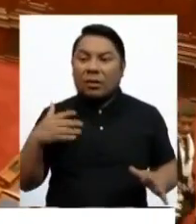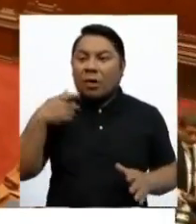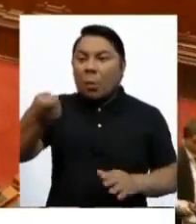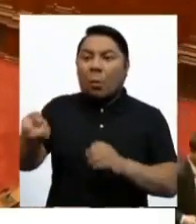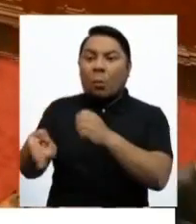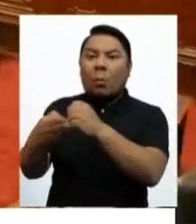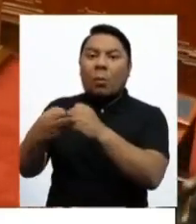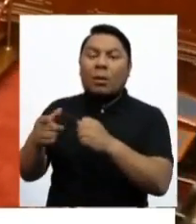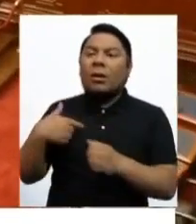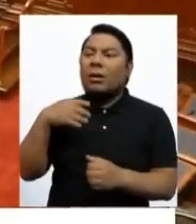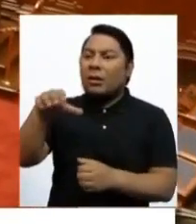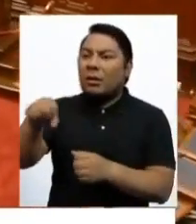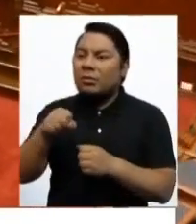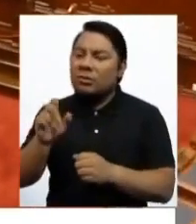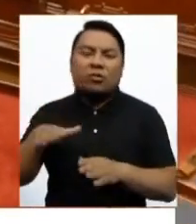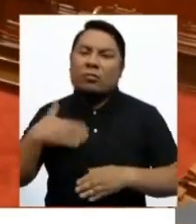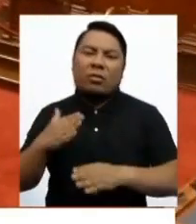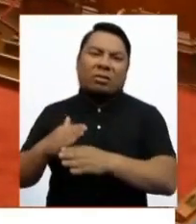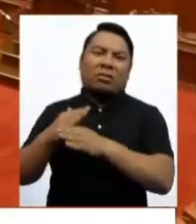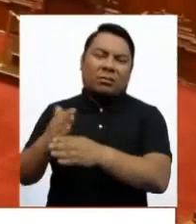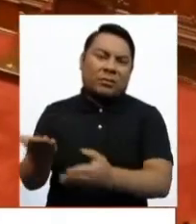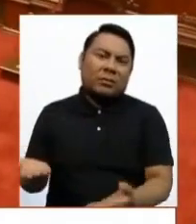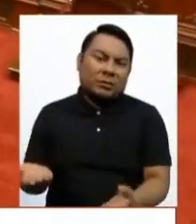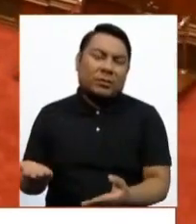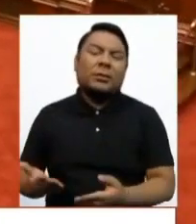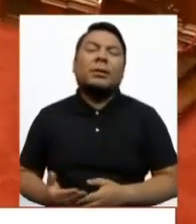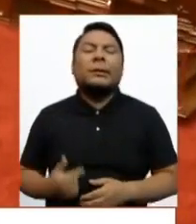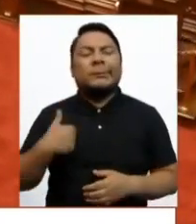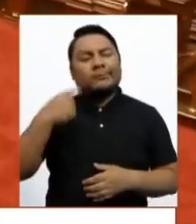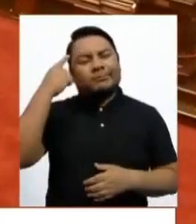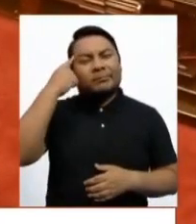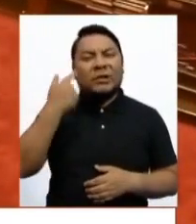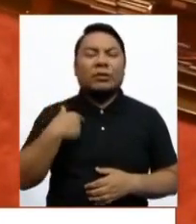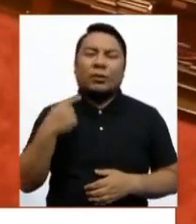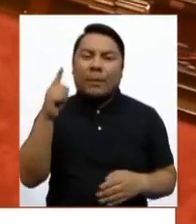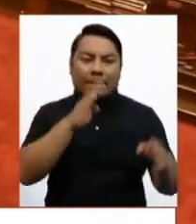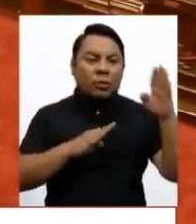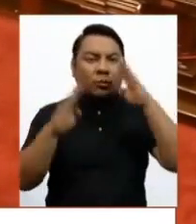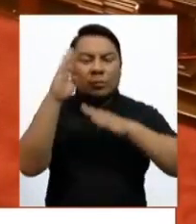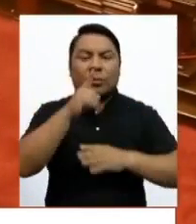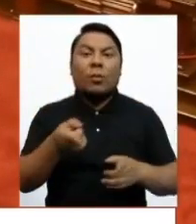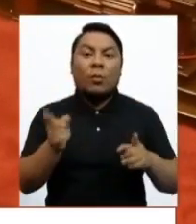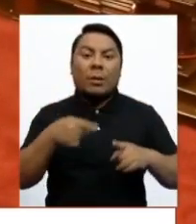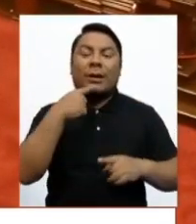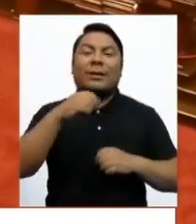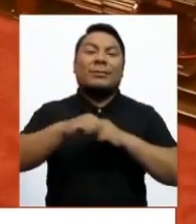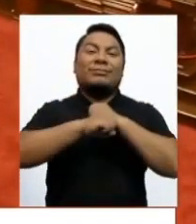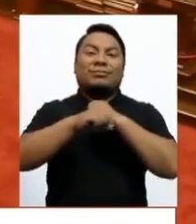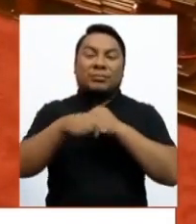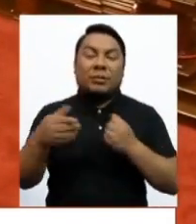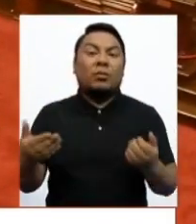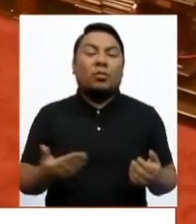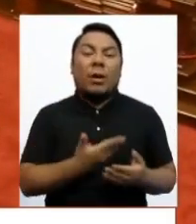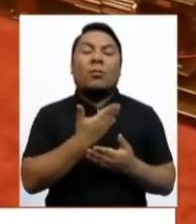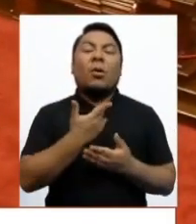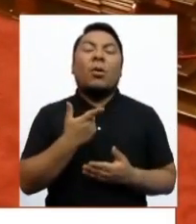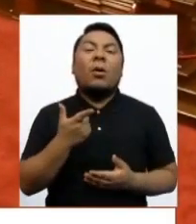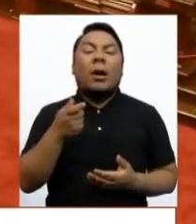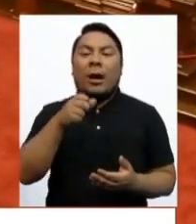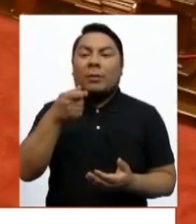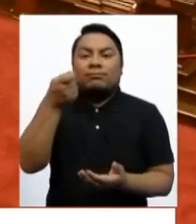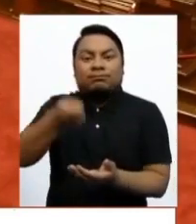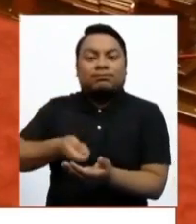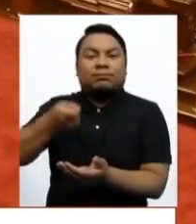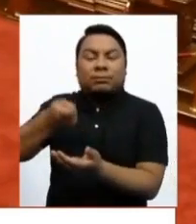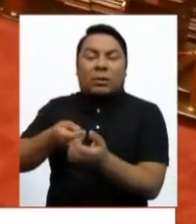señora Presidenta, la preocupación es, cuando se promocionó el famoso sistema privado de pensiones,